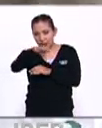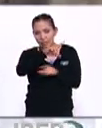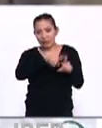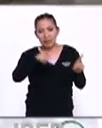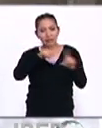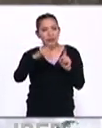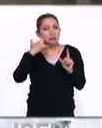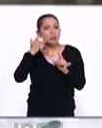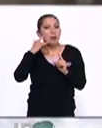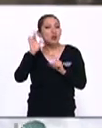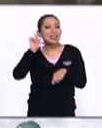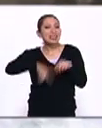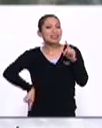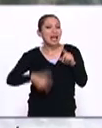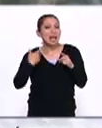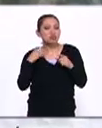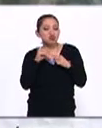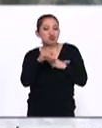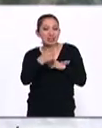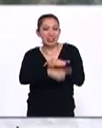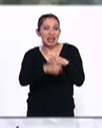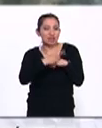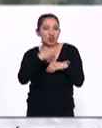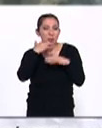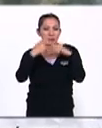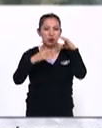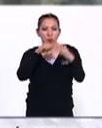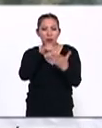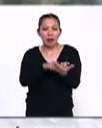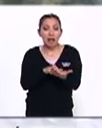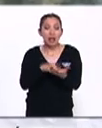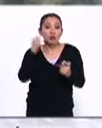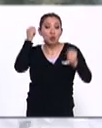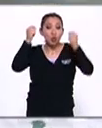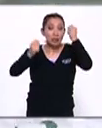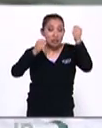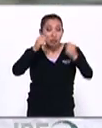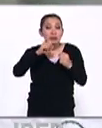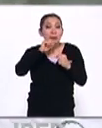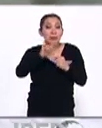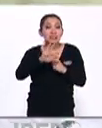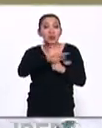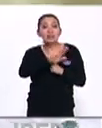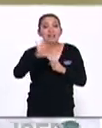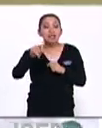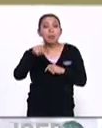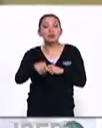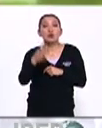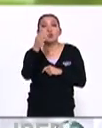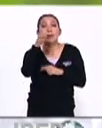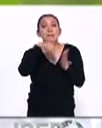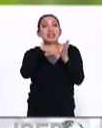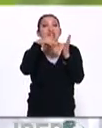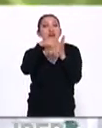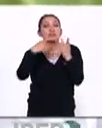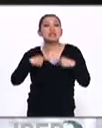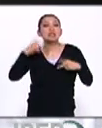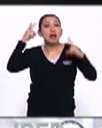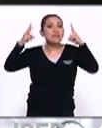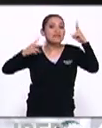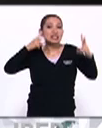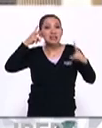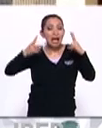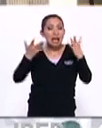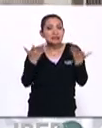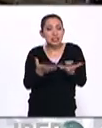distintos esfuerzos por combatir los impactos de contaminación local. El turismo atrae a 55.9 millones de visitantes,